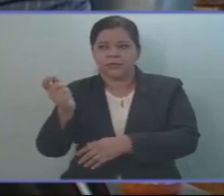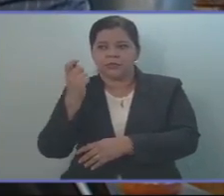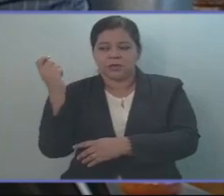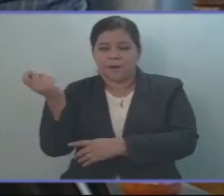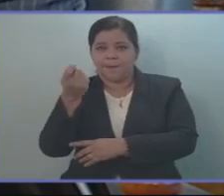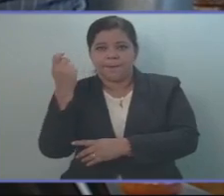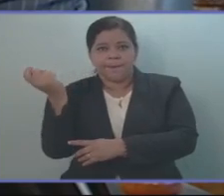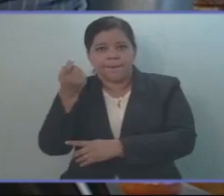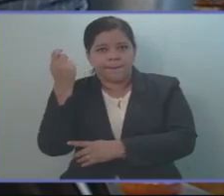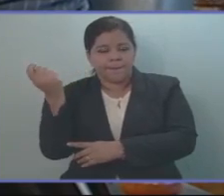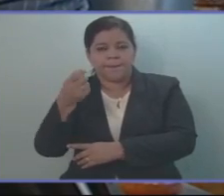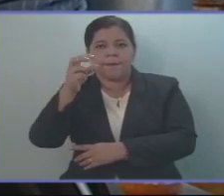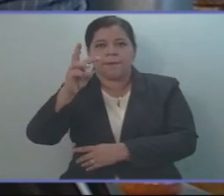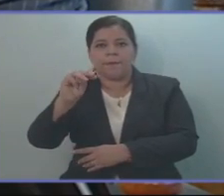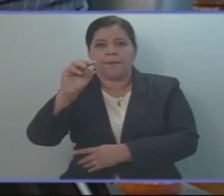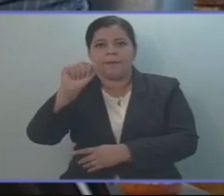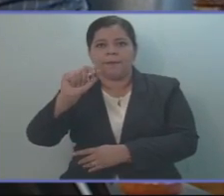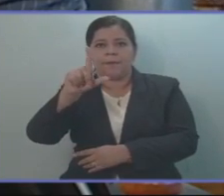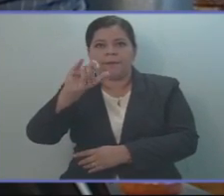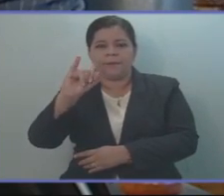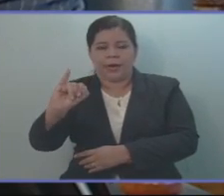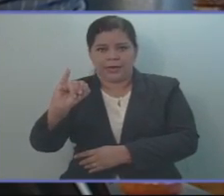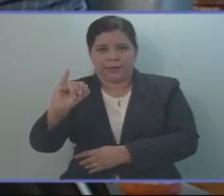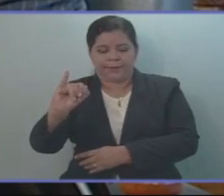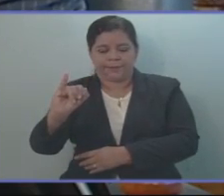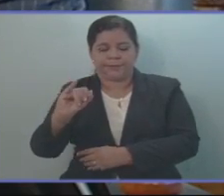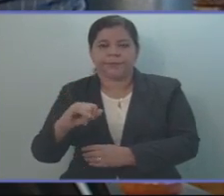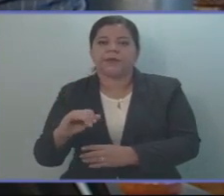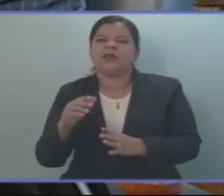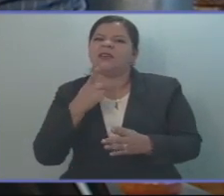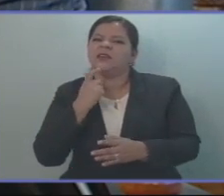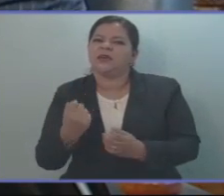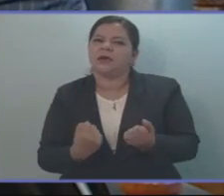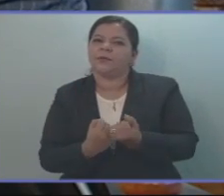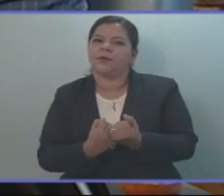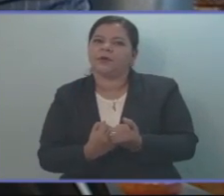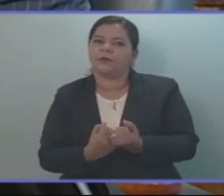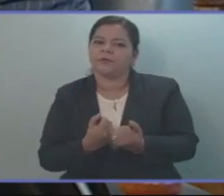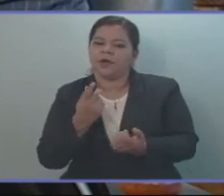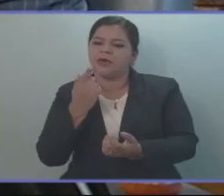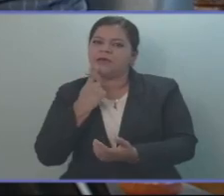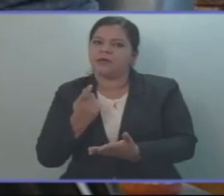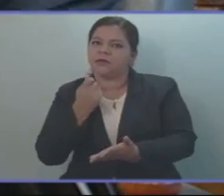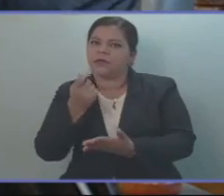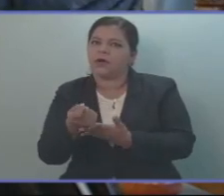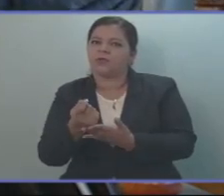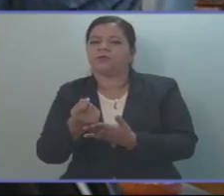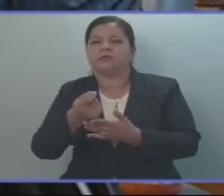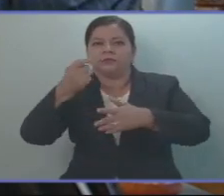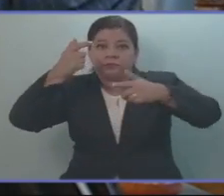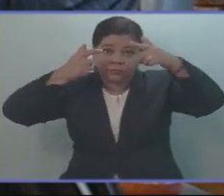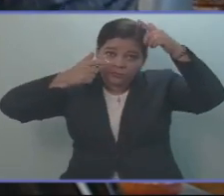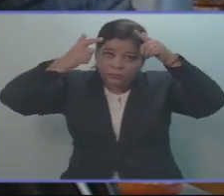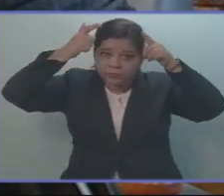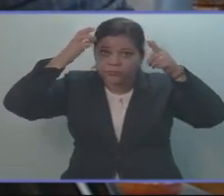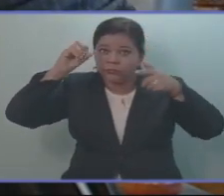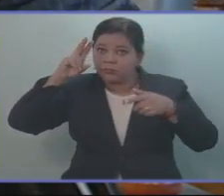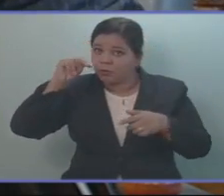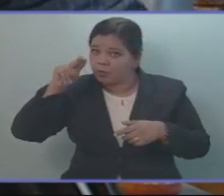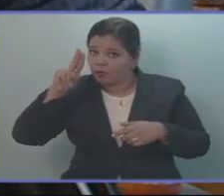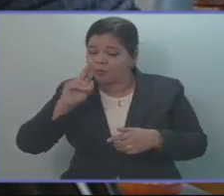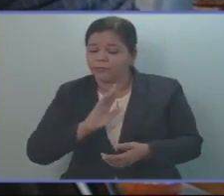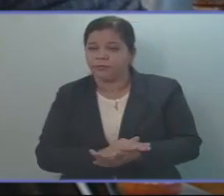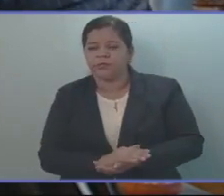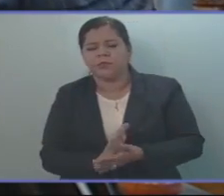auspiciado por la ONU, por la Organización de las Naciones Unidas. Y digo agradecer